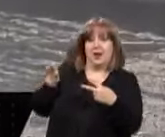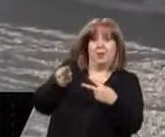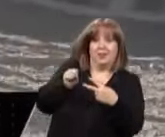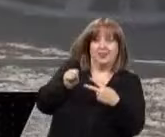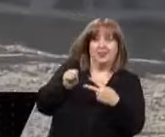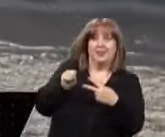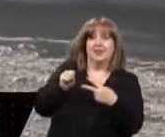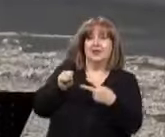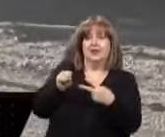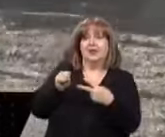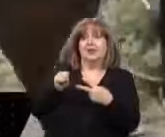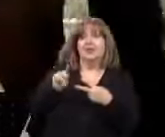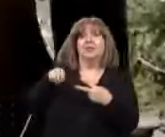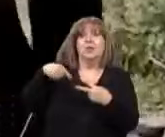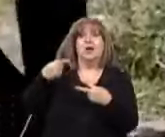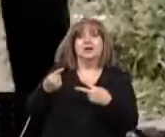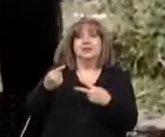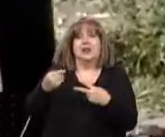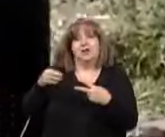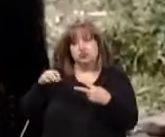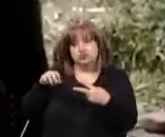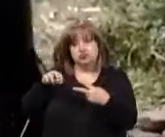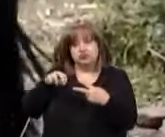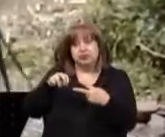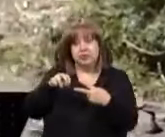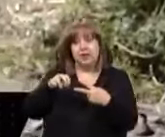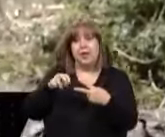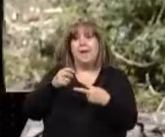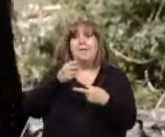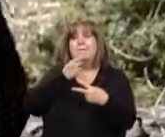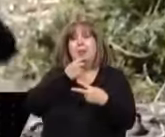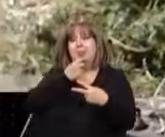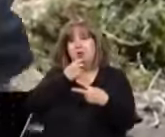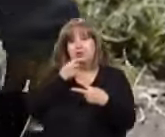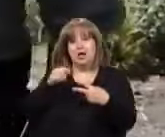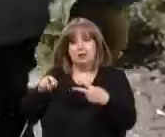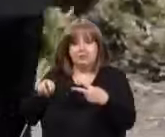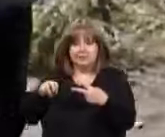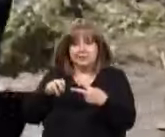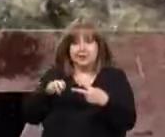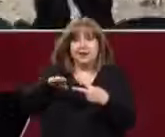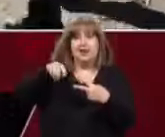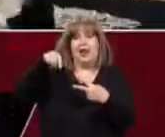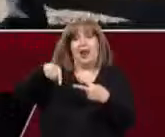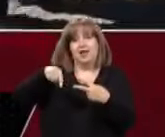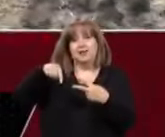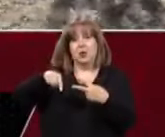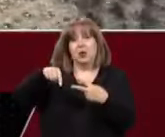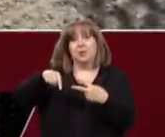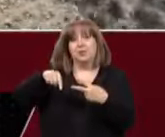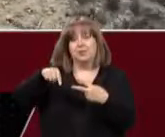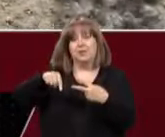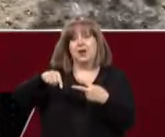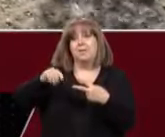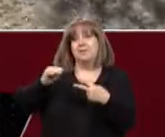pero bueno, después se vieron empujados hacia el norte y entonces se establecieron en la zona